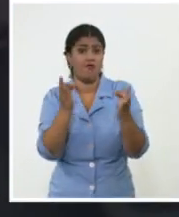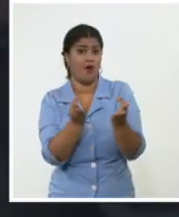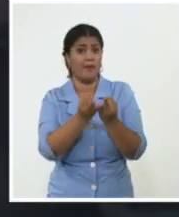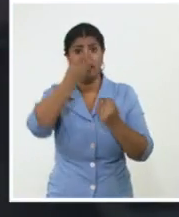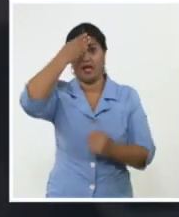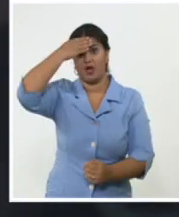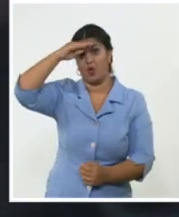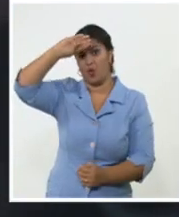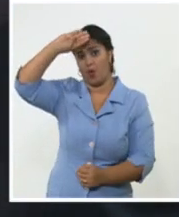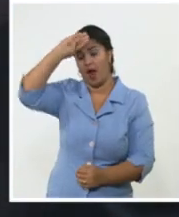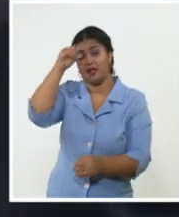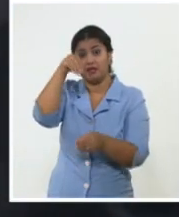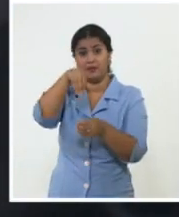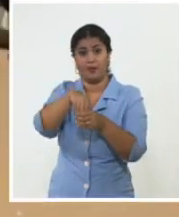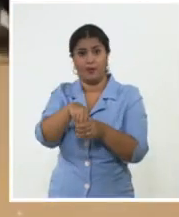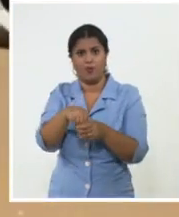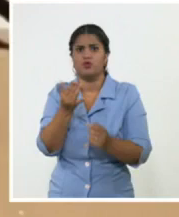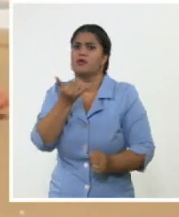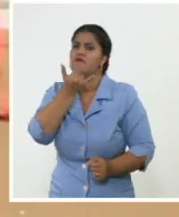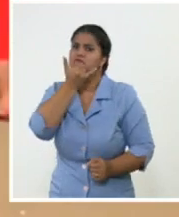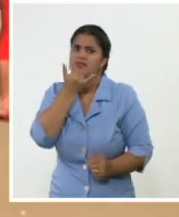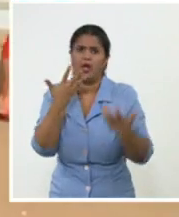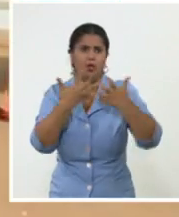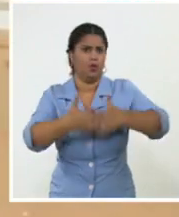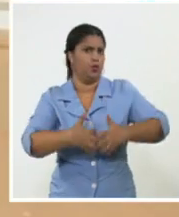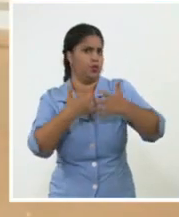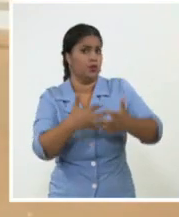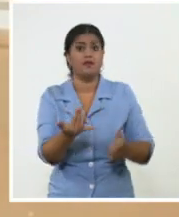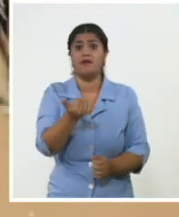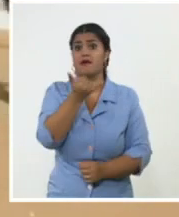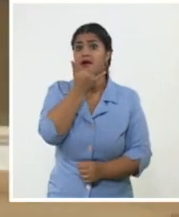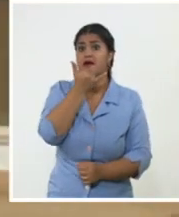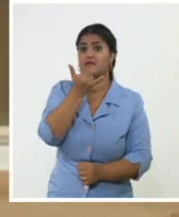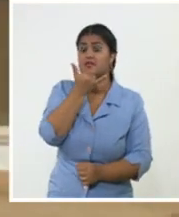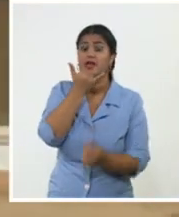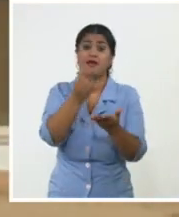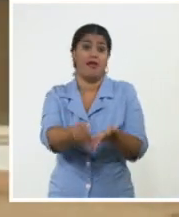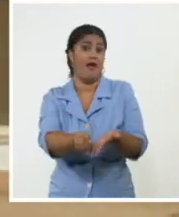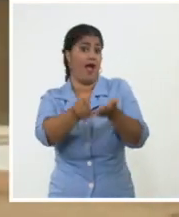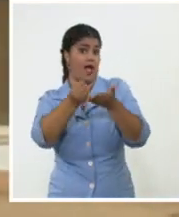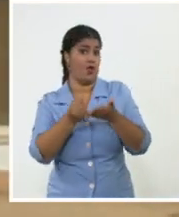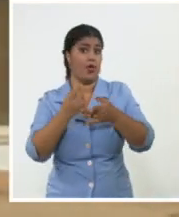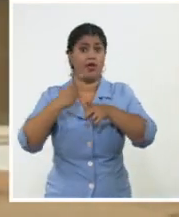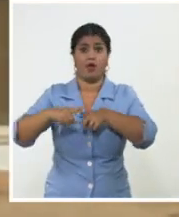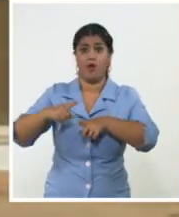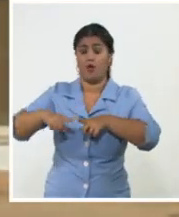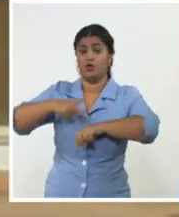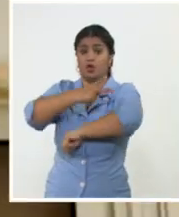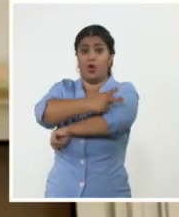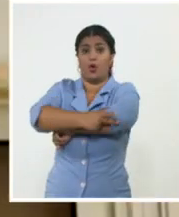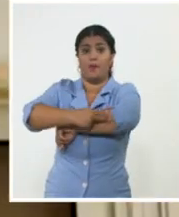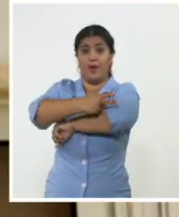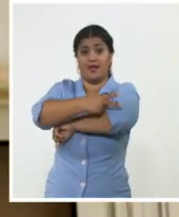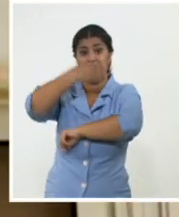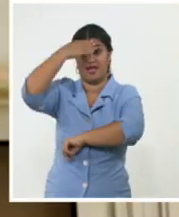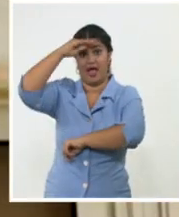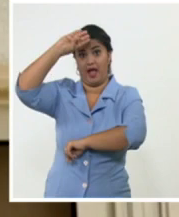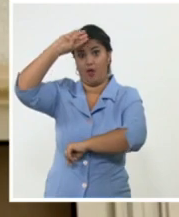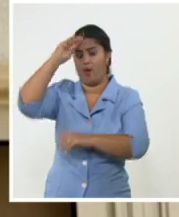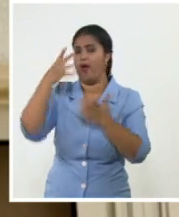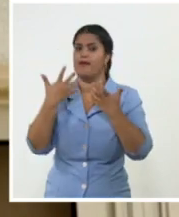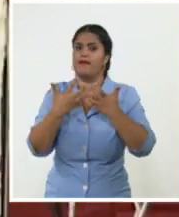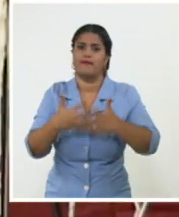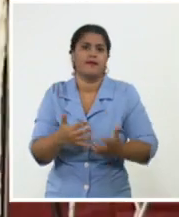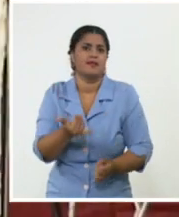carencias provocadas por las políticas de asfixia desde fuera, y por otro, los intentos internos de sortear